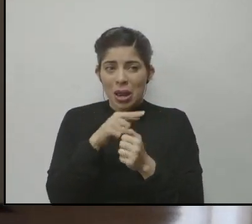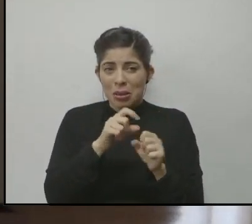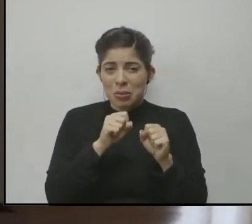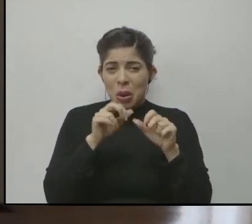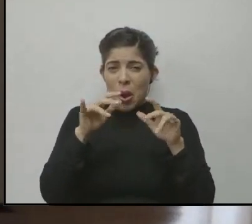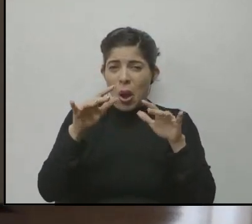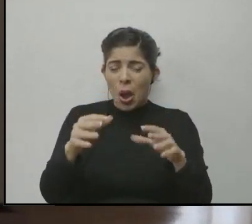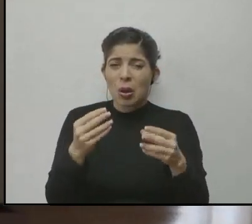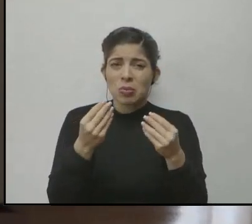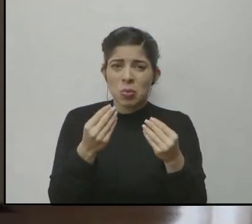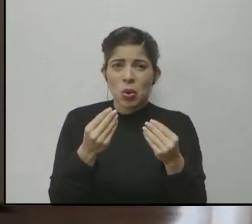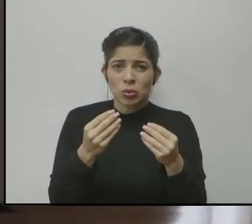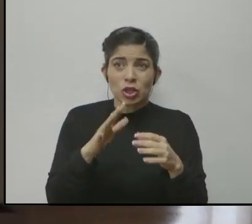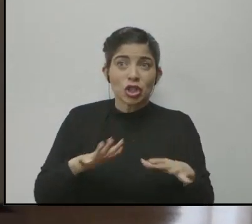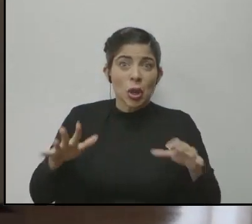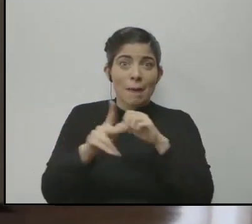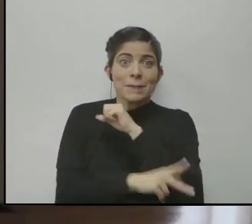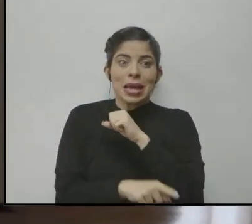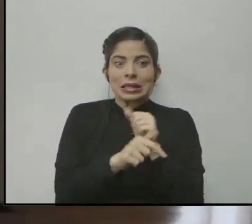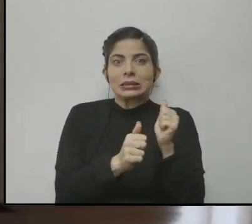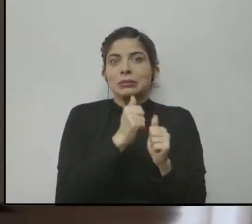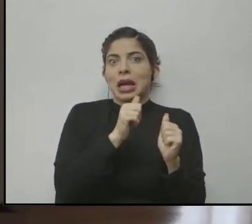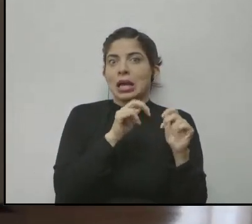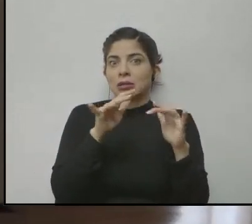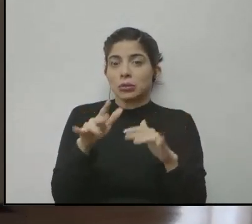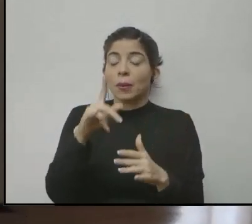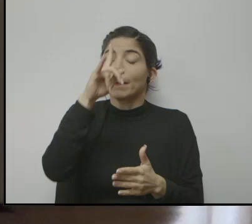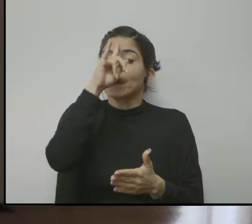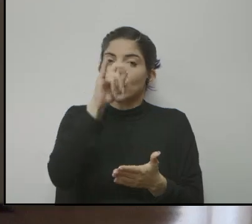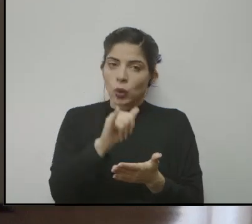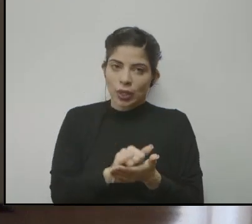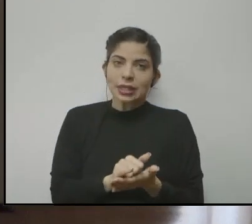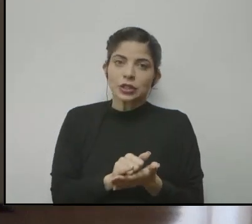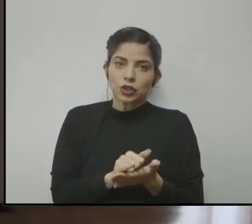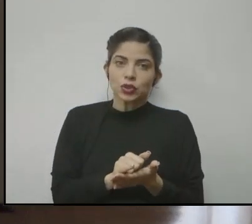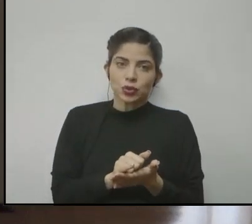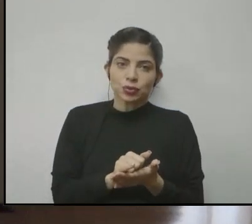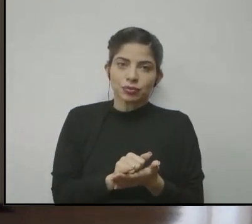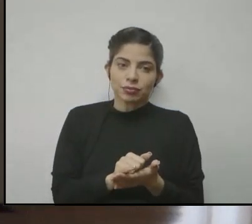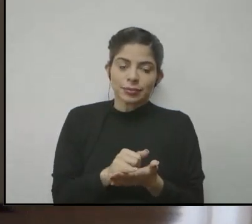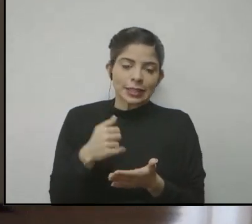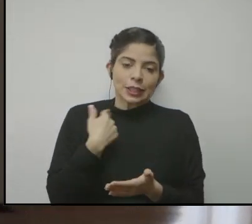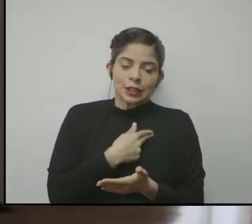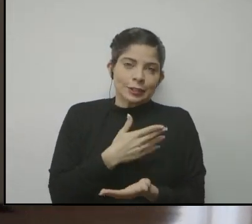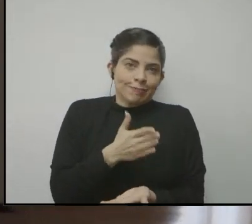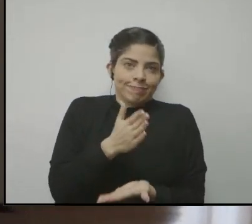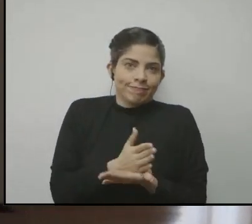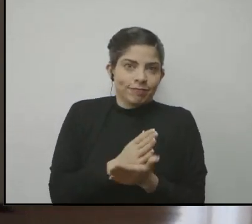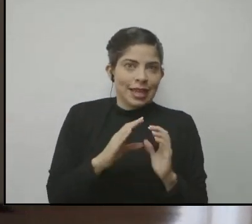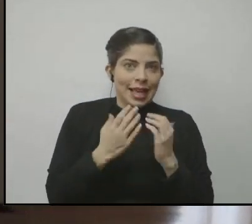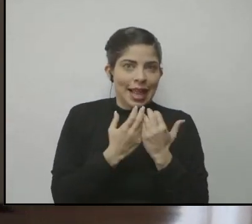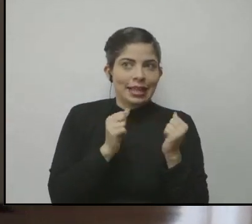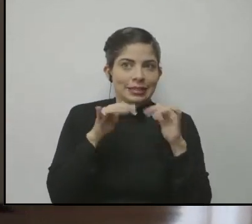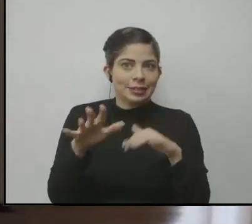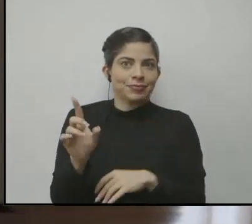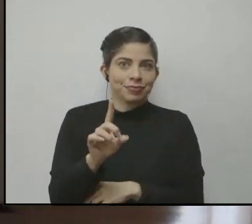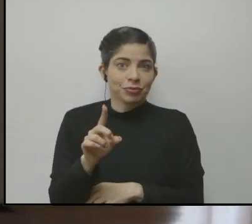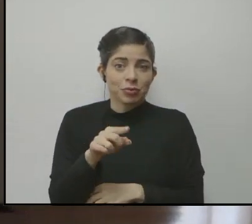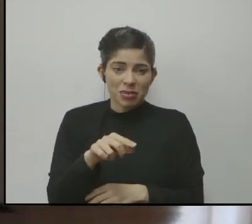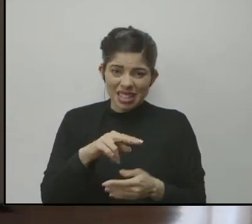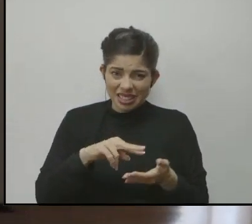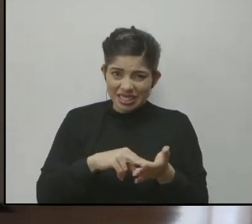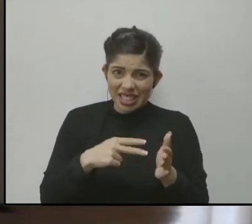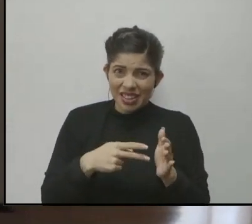más importante de todo el país por eso es que no estamos haciendo las clases presenciales pero eso no